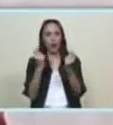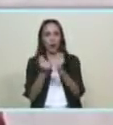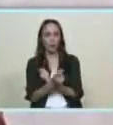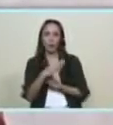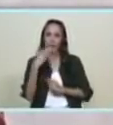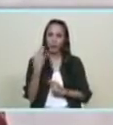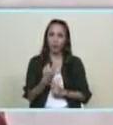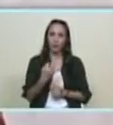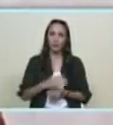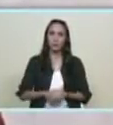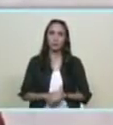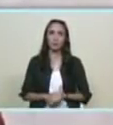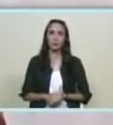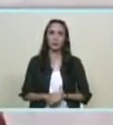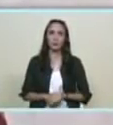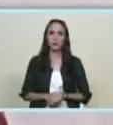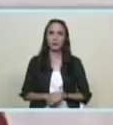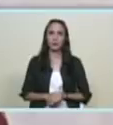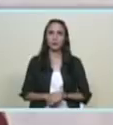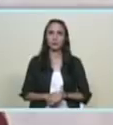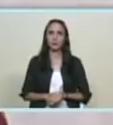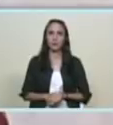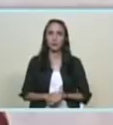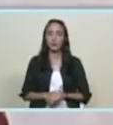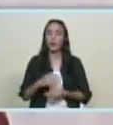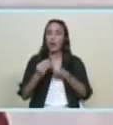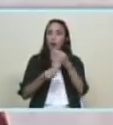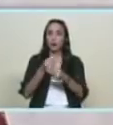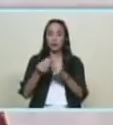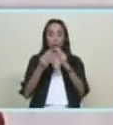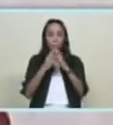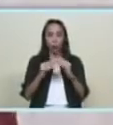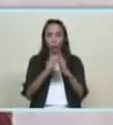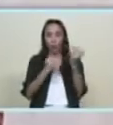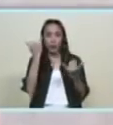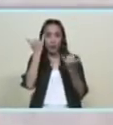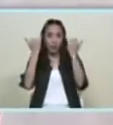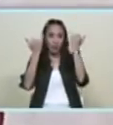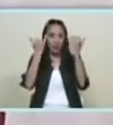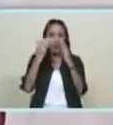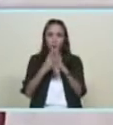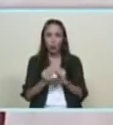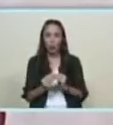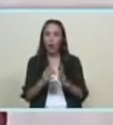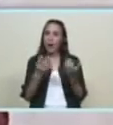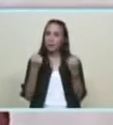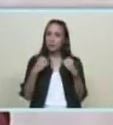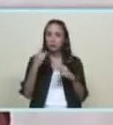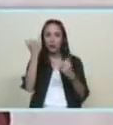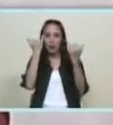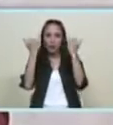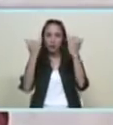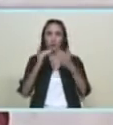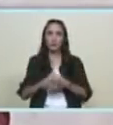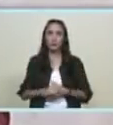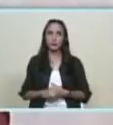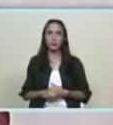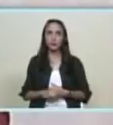haciéndole realidad haciendo realidad nuestros sueños por eso es que yo creo